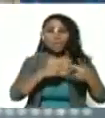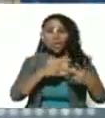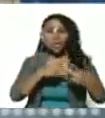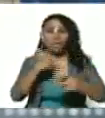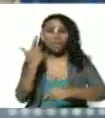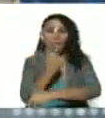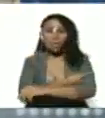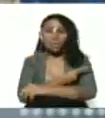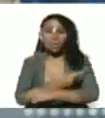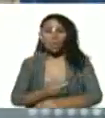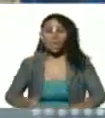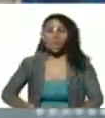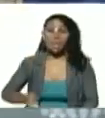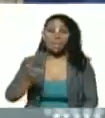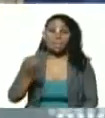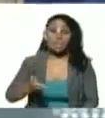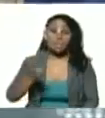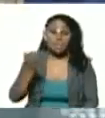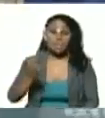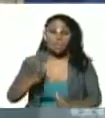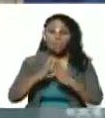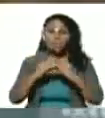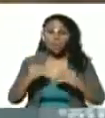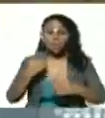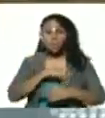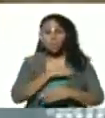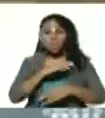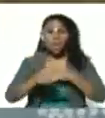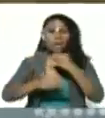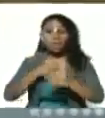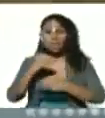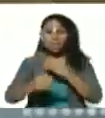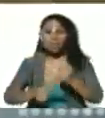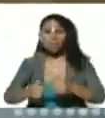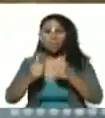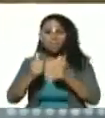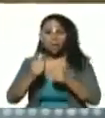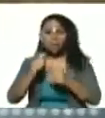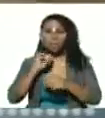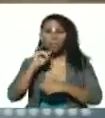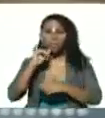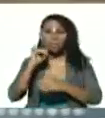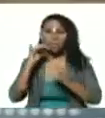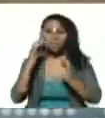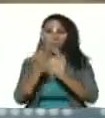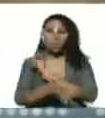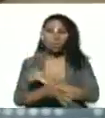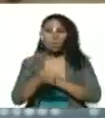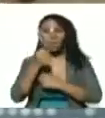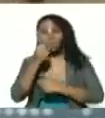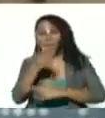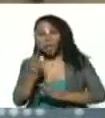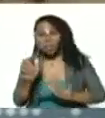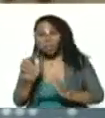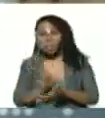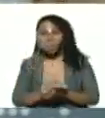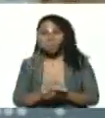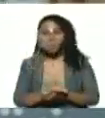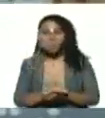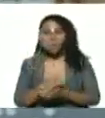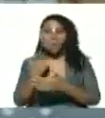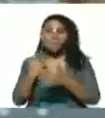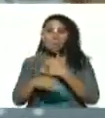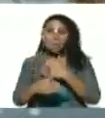es muy importante que todos estemos muy bien informados bueno estamos